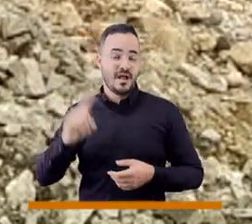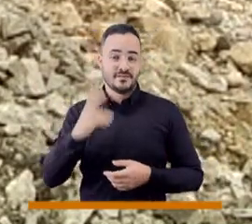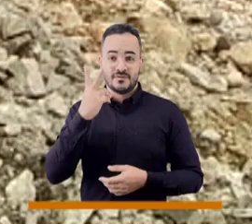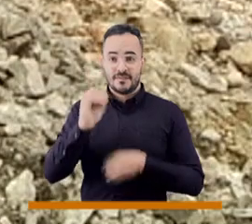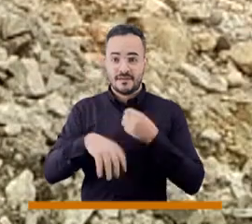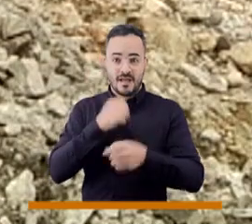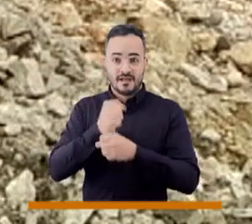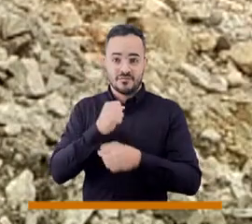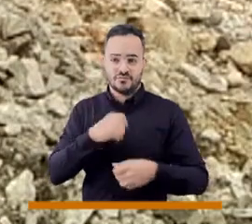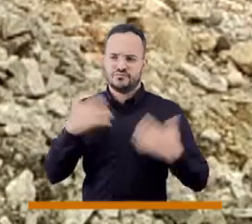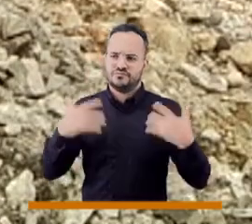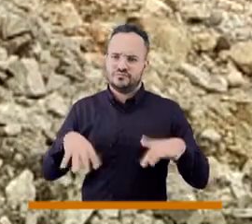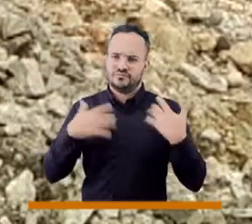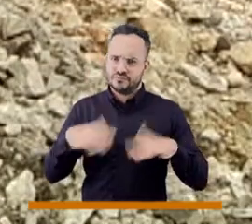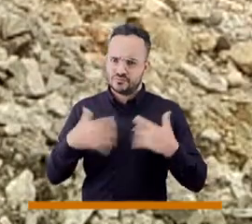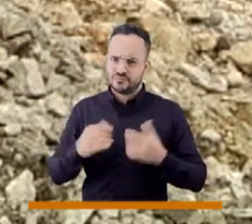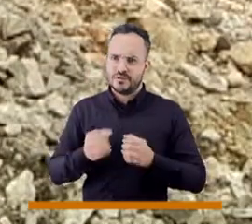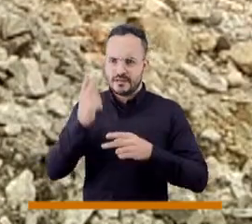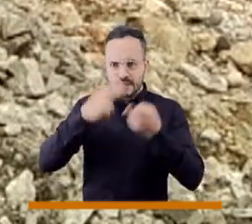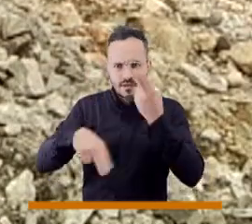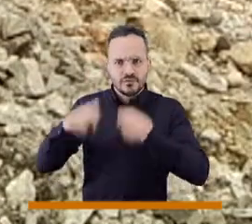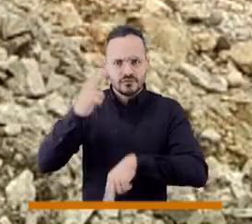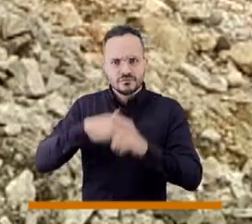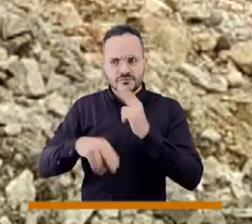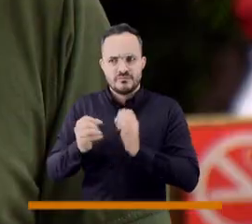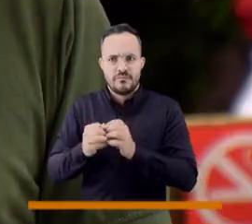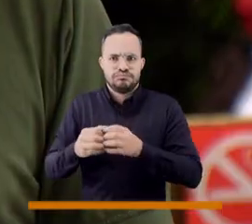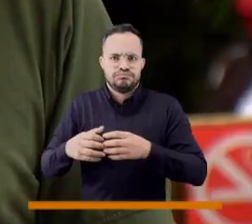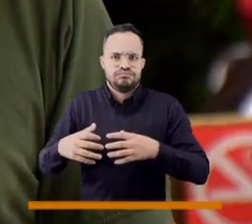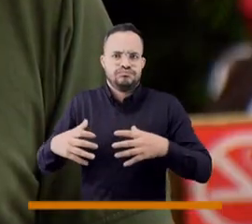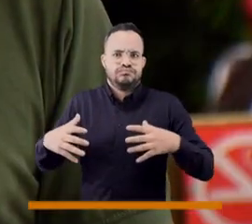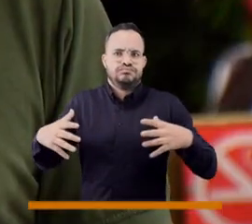años ha subido mucho su población.